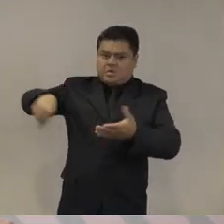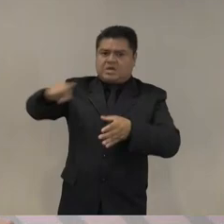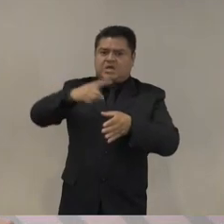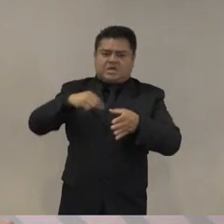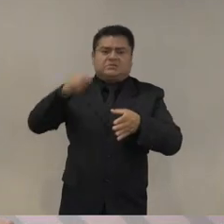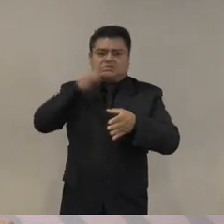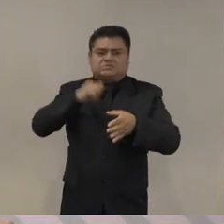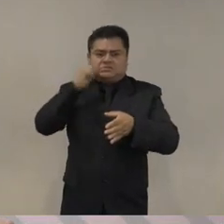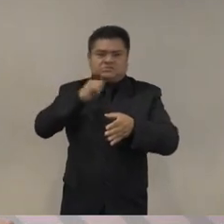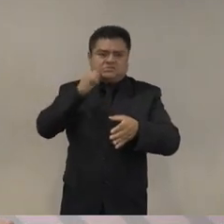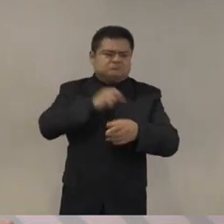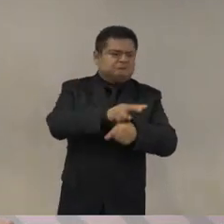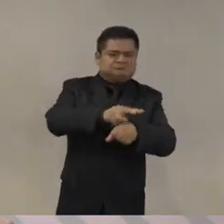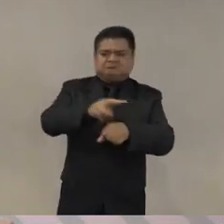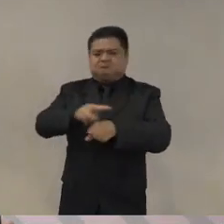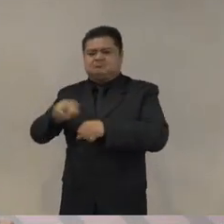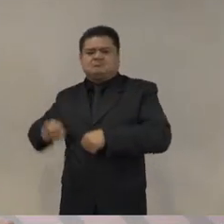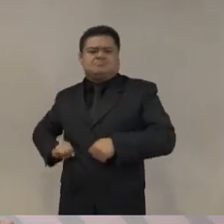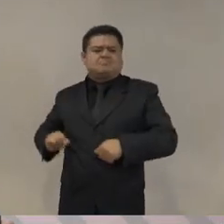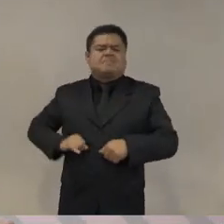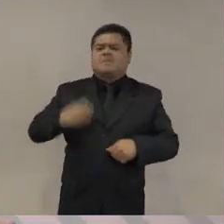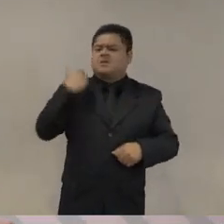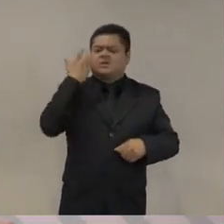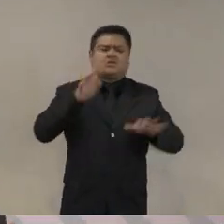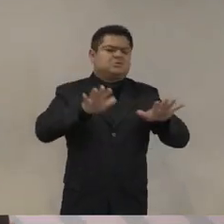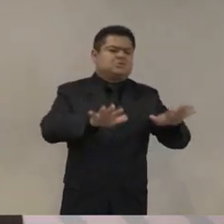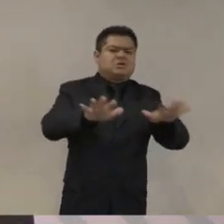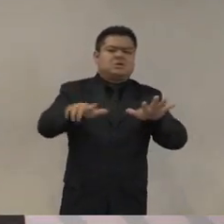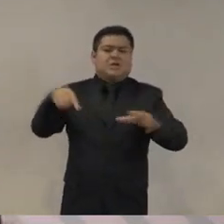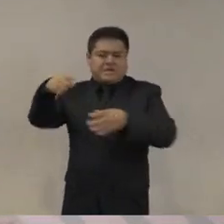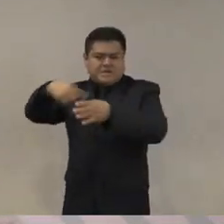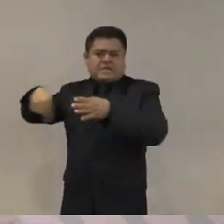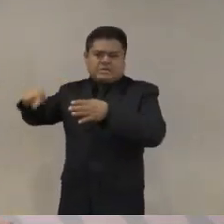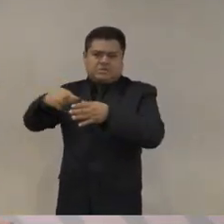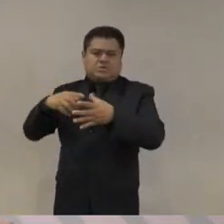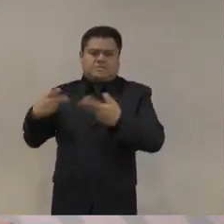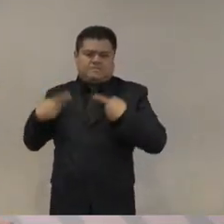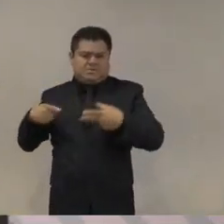mantener un cierto nivel de tranquilidad en la región para hacer más